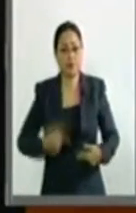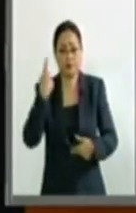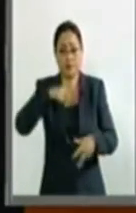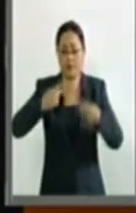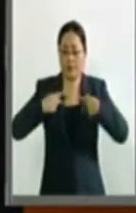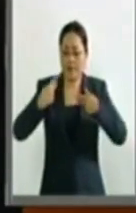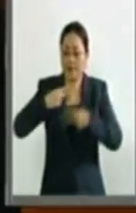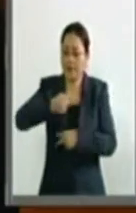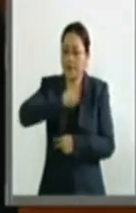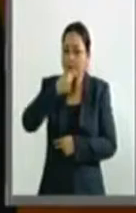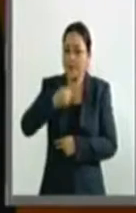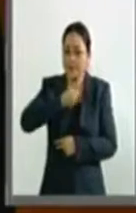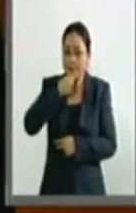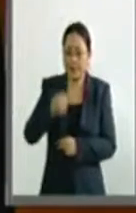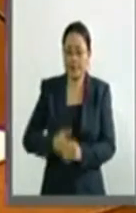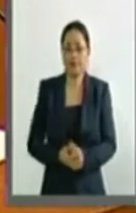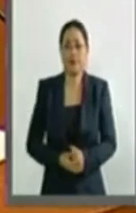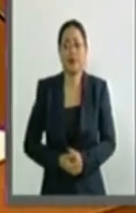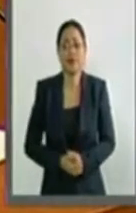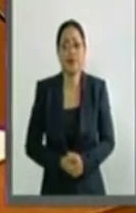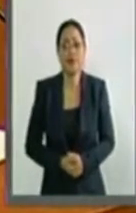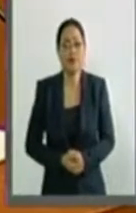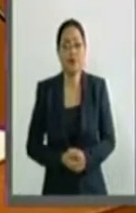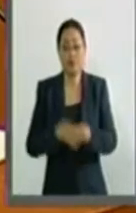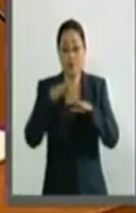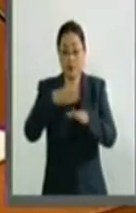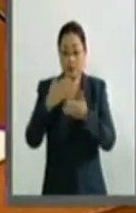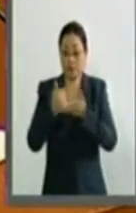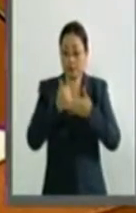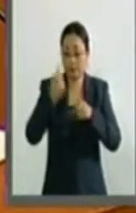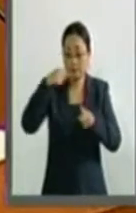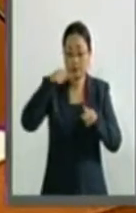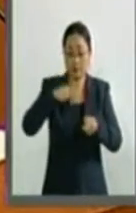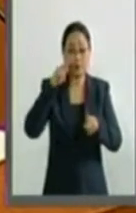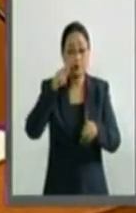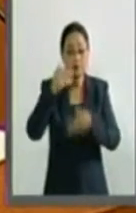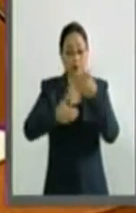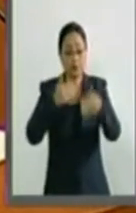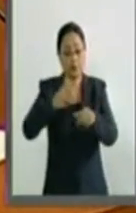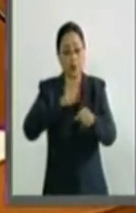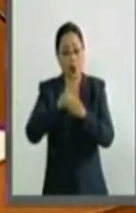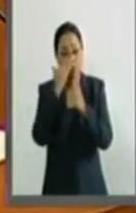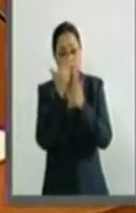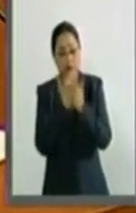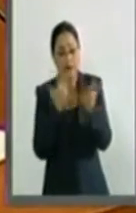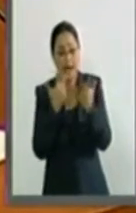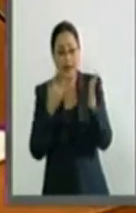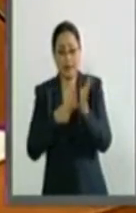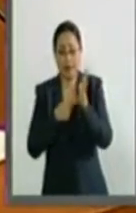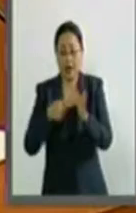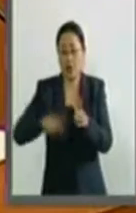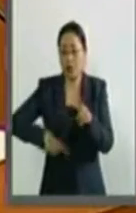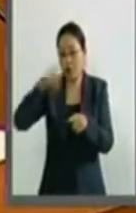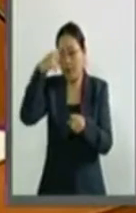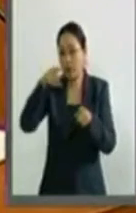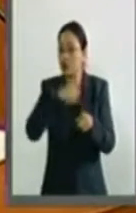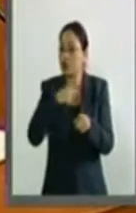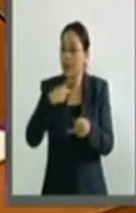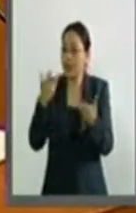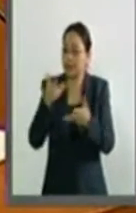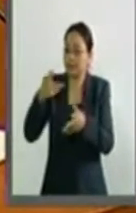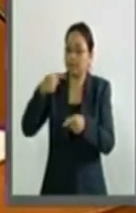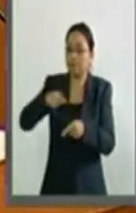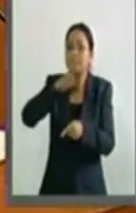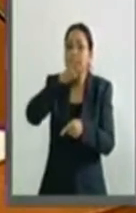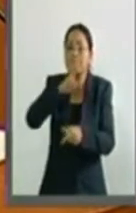Personas Mayores. Esto ayudará a evaluar el camino que se debe tomar para que el Estado mexicano pueda procurarles